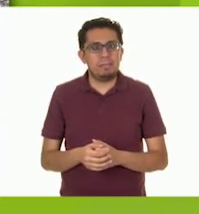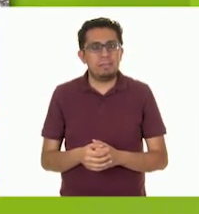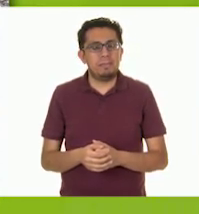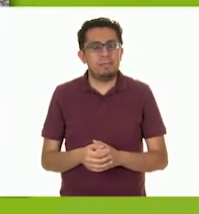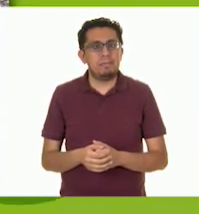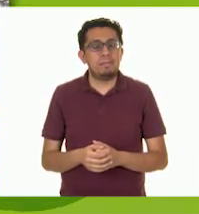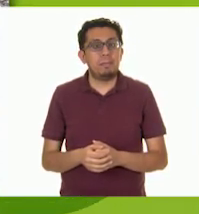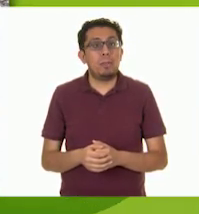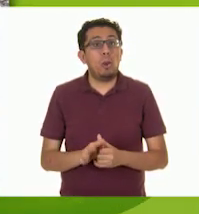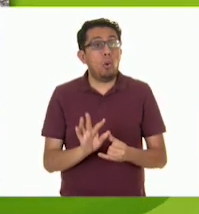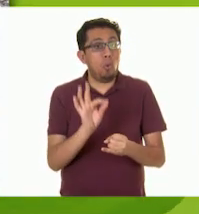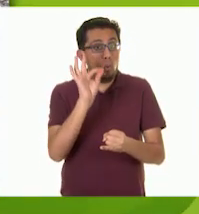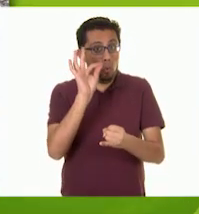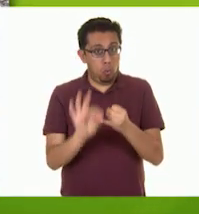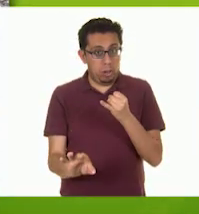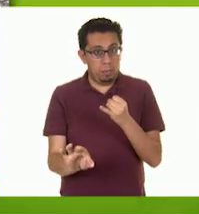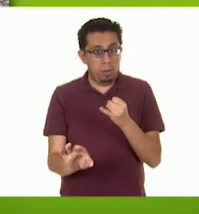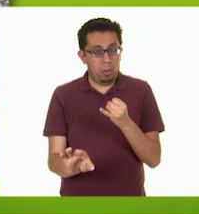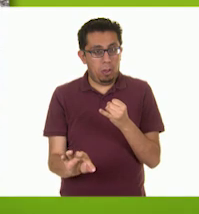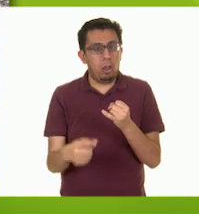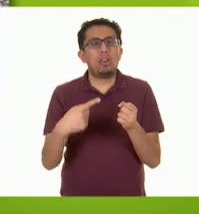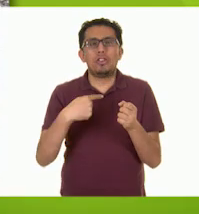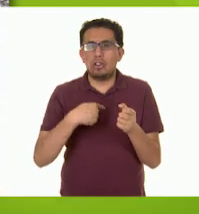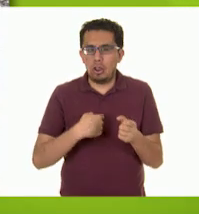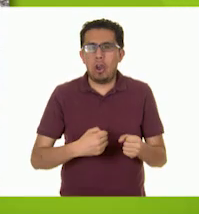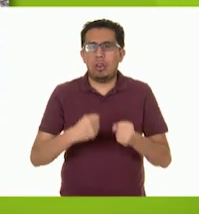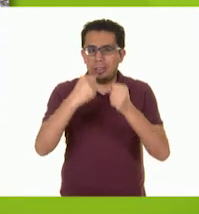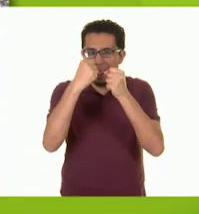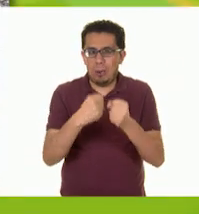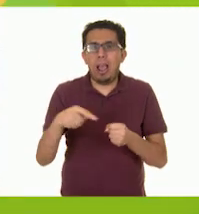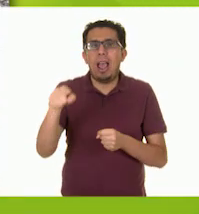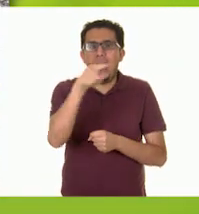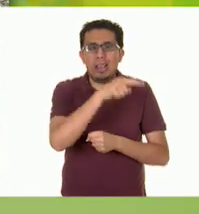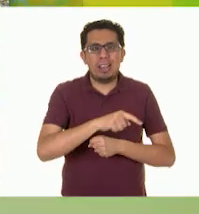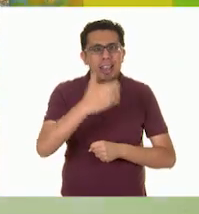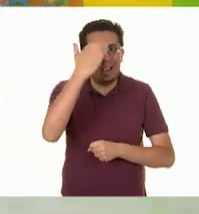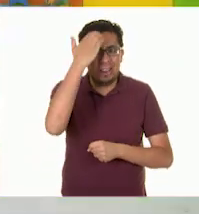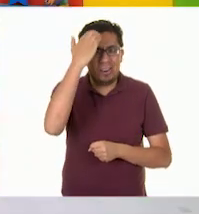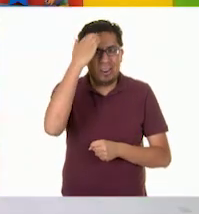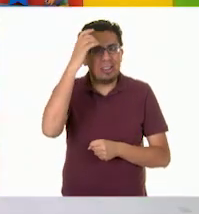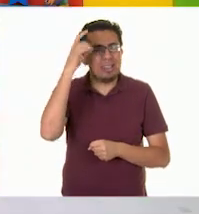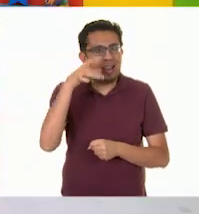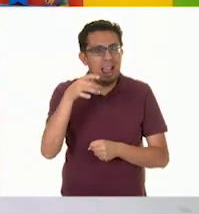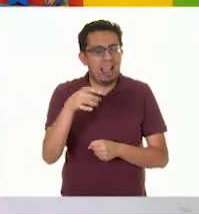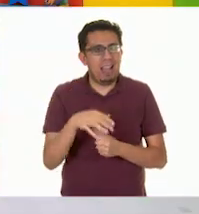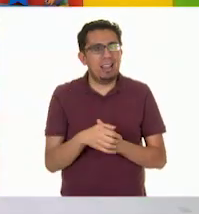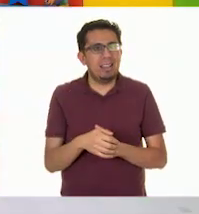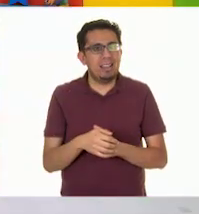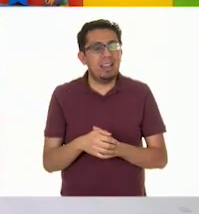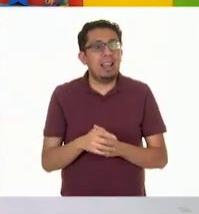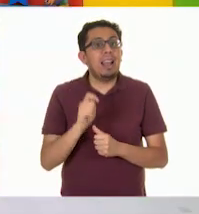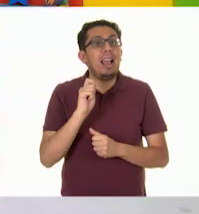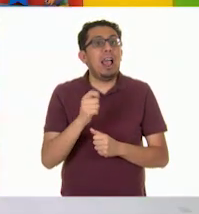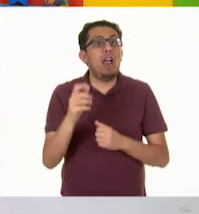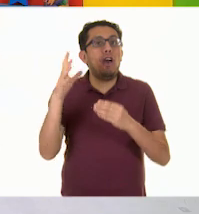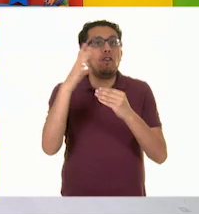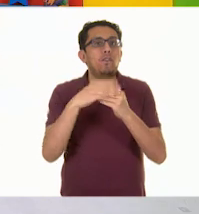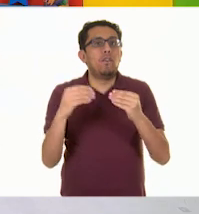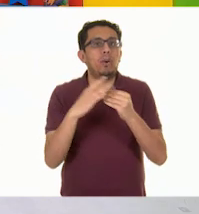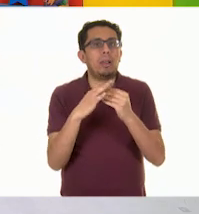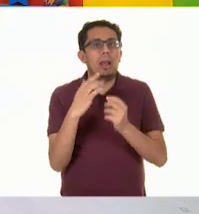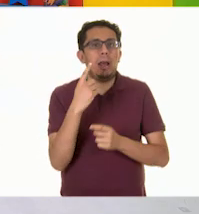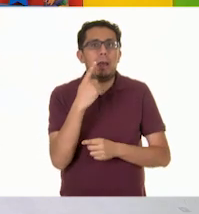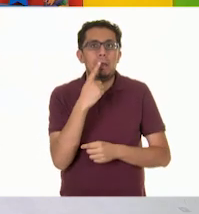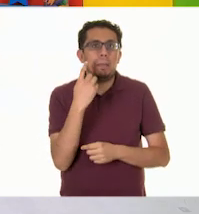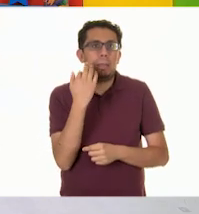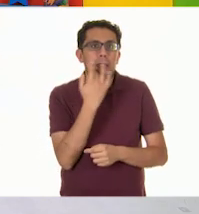Y por último, estoy segura que estos sí lo conocen. El delicioso fruto del manzano que